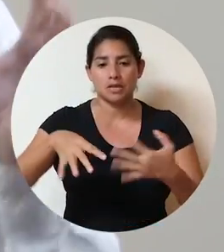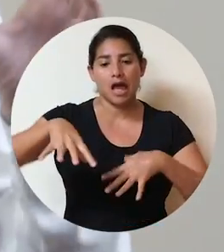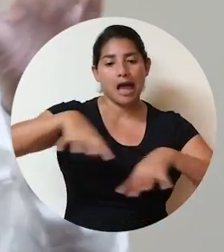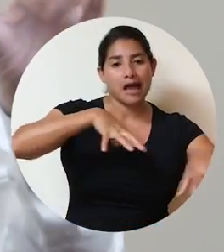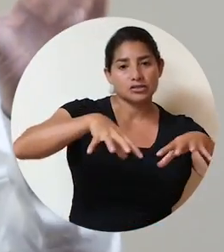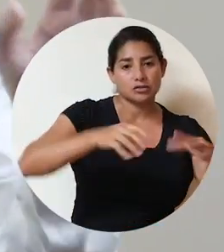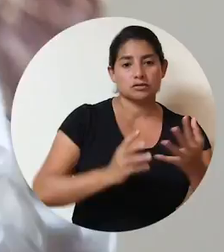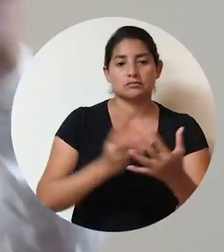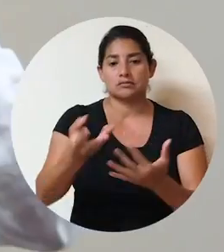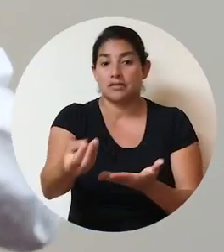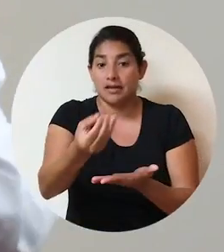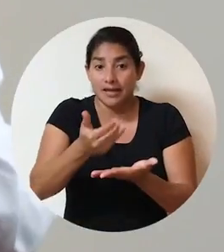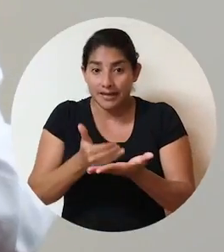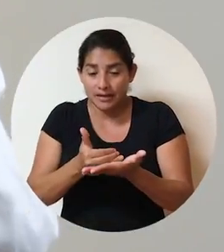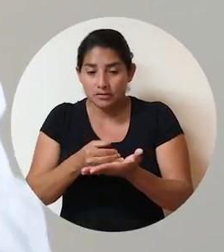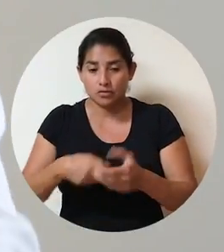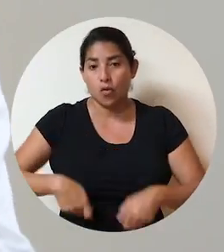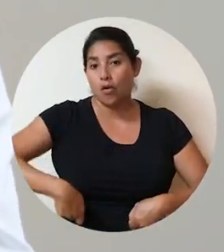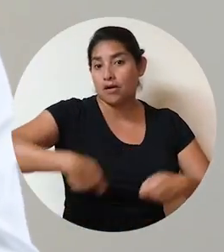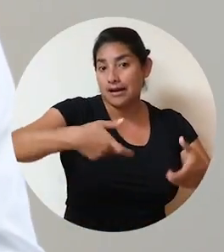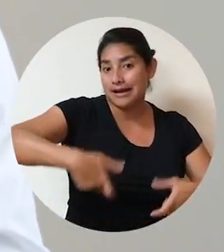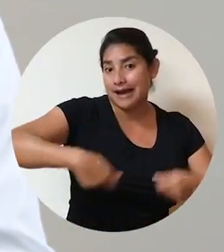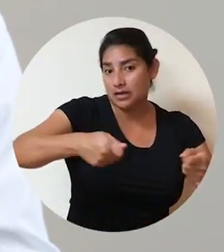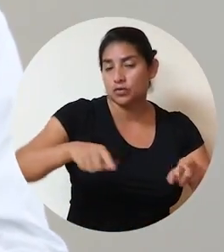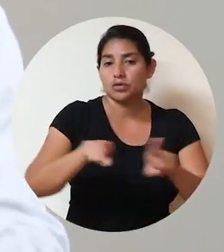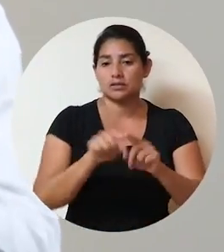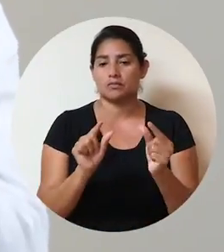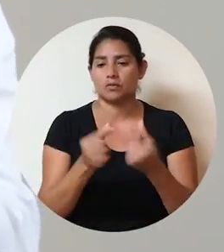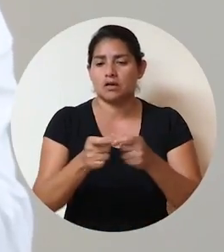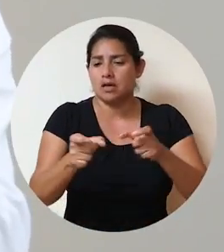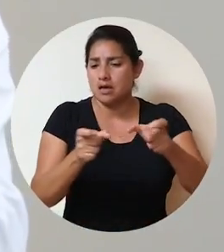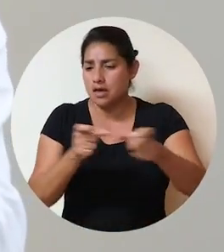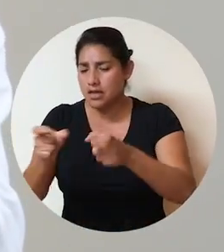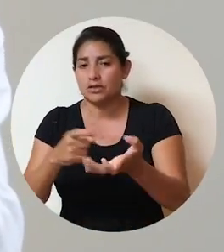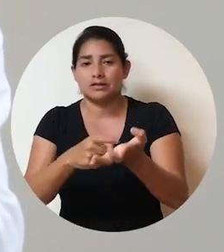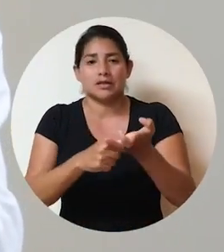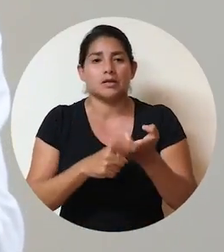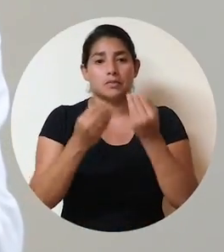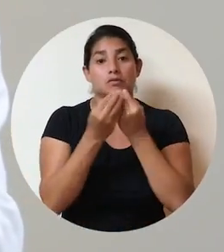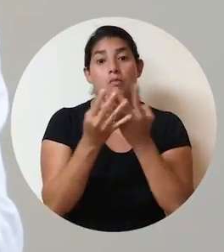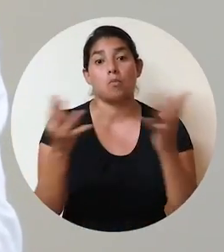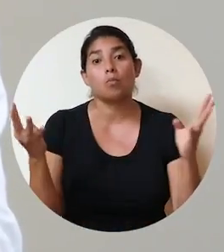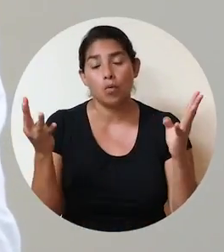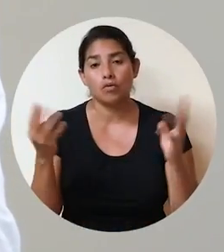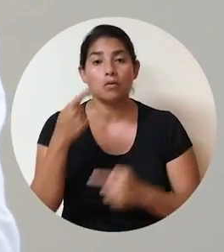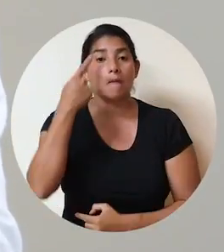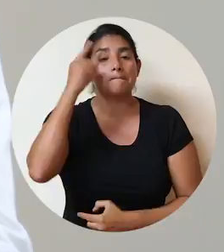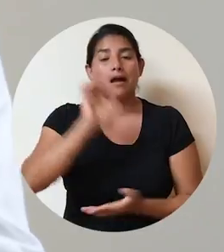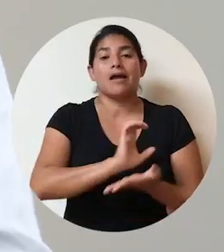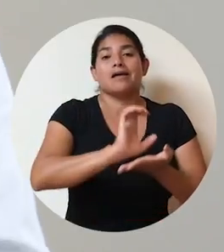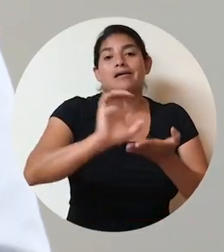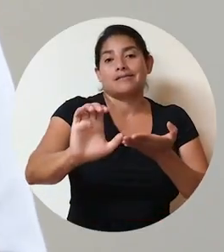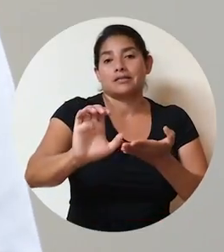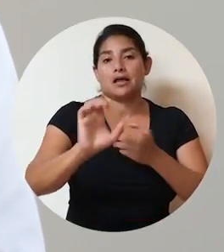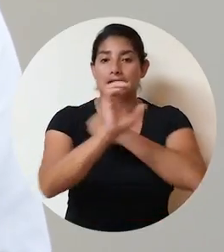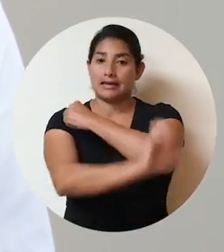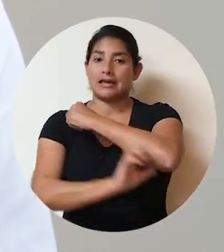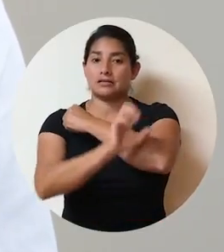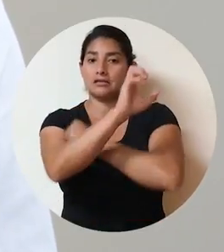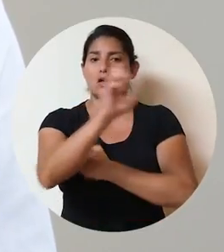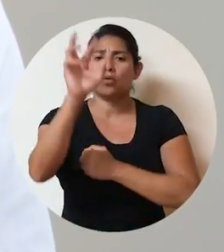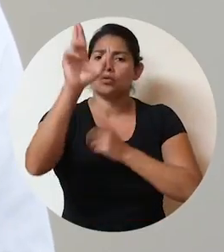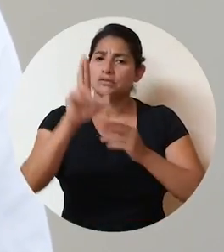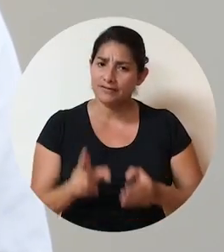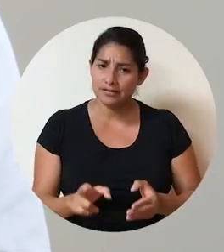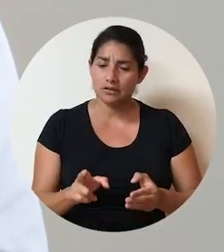mediante una mezcla de acciones de ingresos, de gastos y gestión del endeudamiento público para evitar que